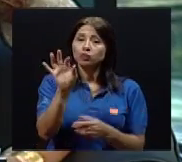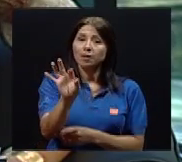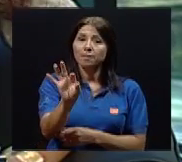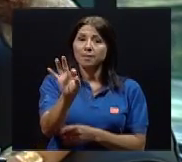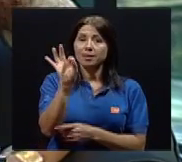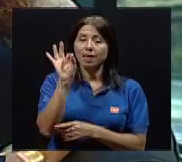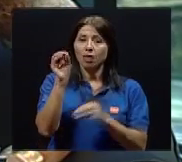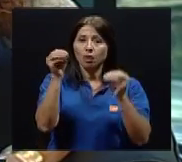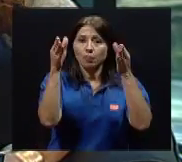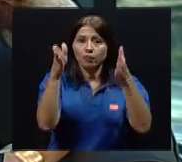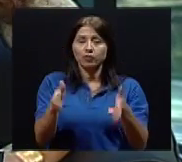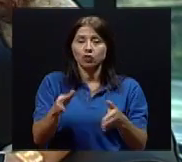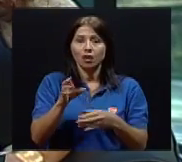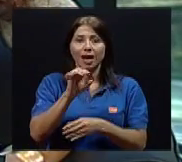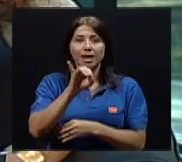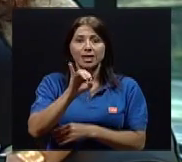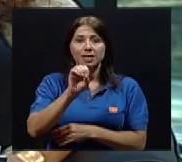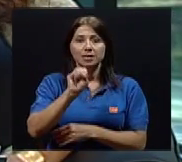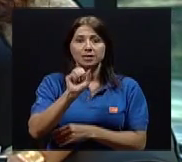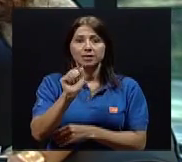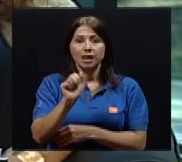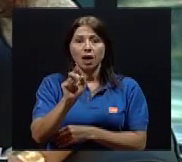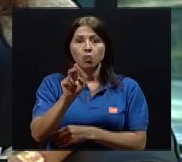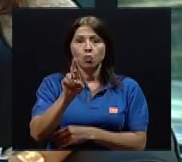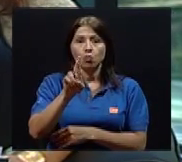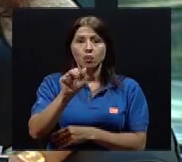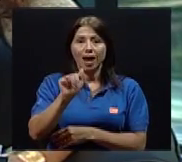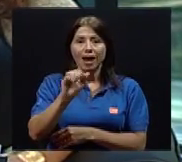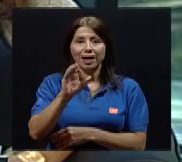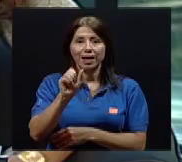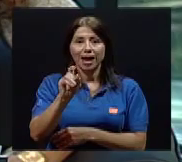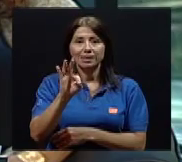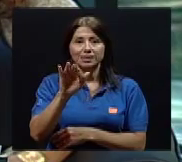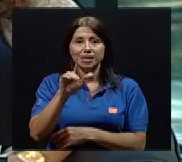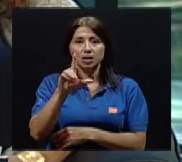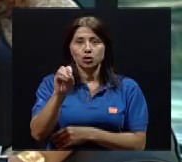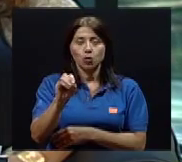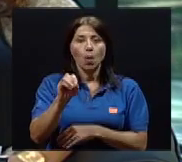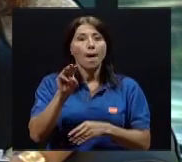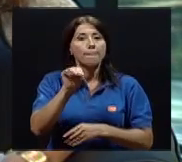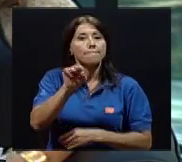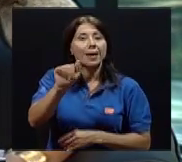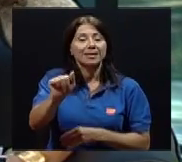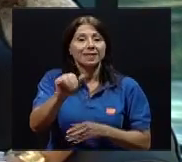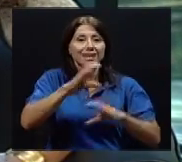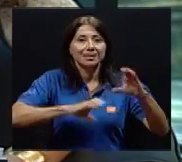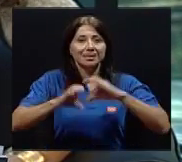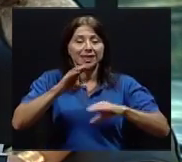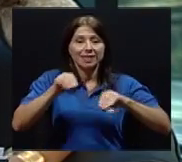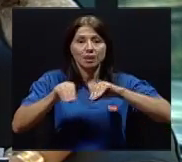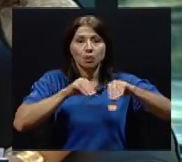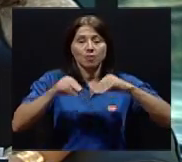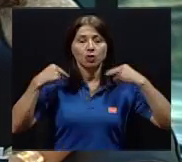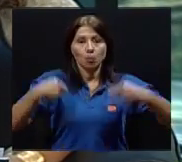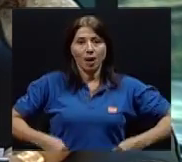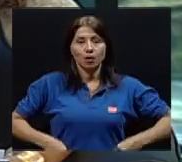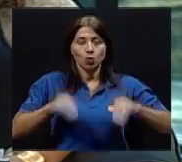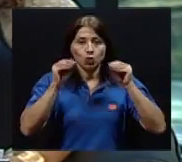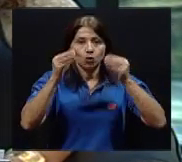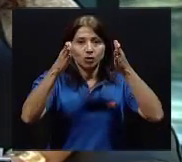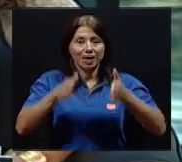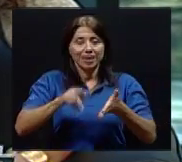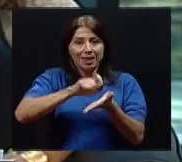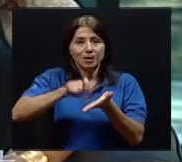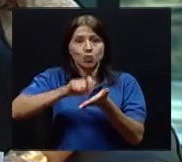profesora Isaura Castillo, Máster en Ciencias del Movimiento Humano, docente de la Escuela de Educación Física y